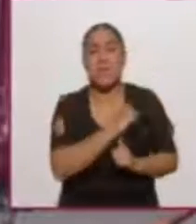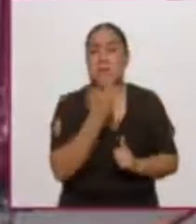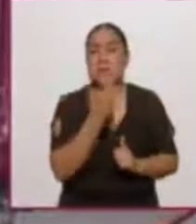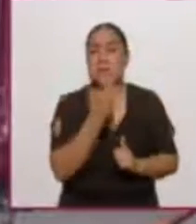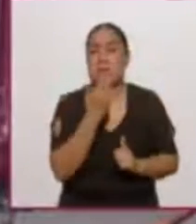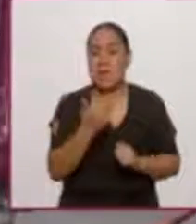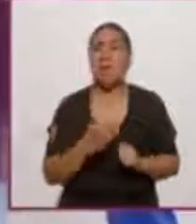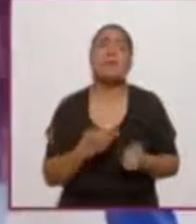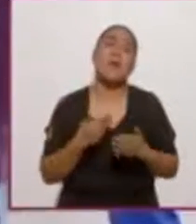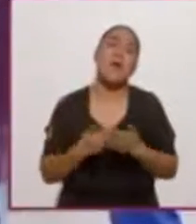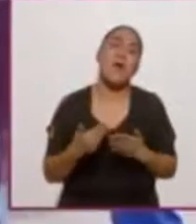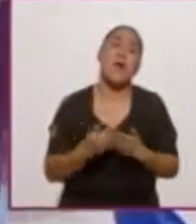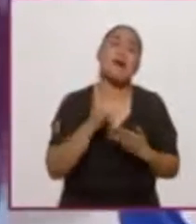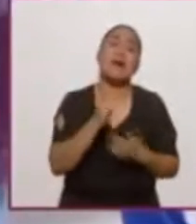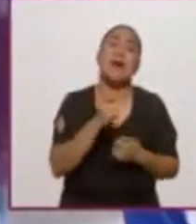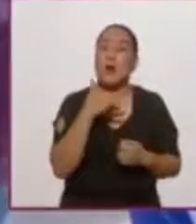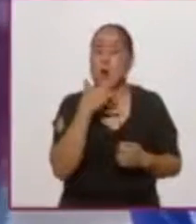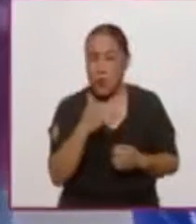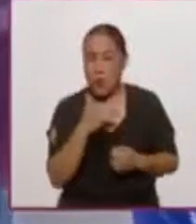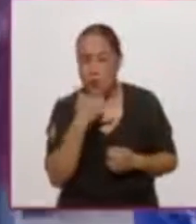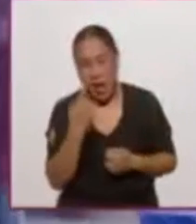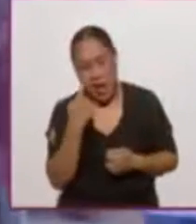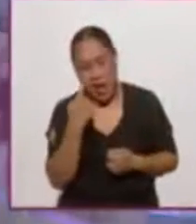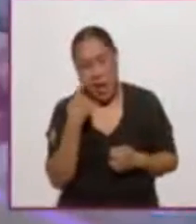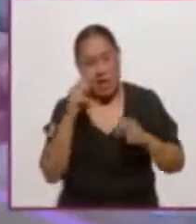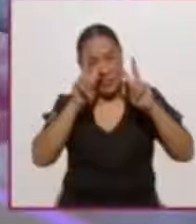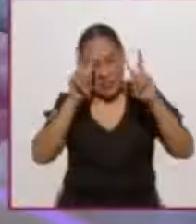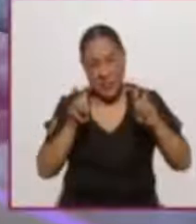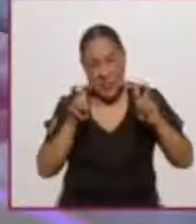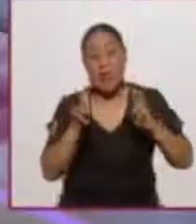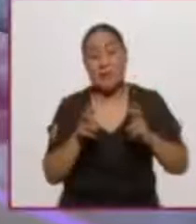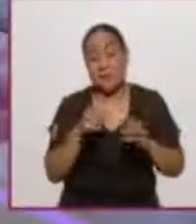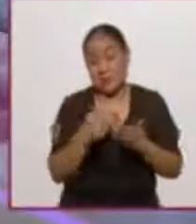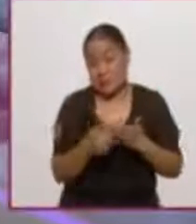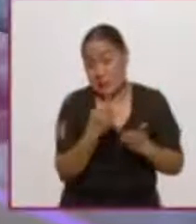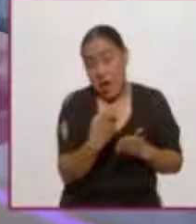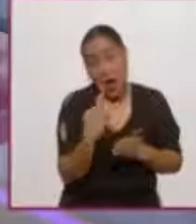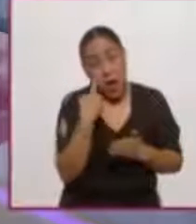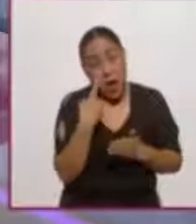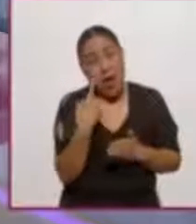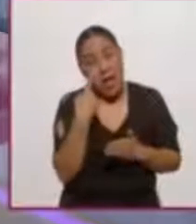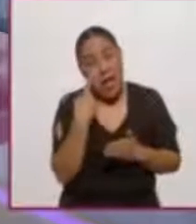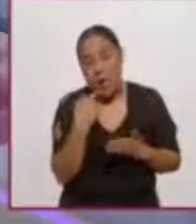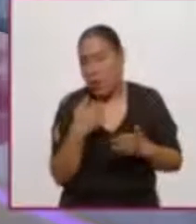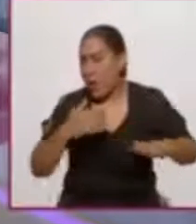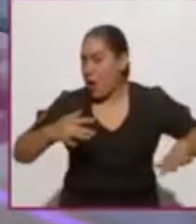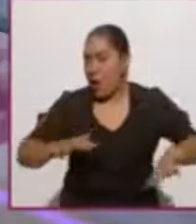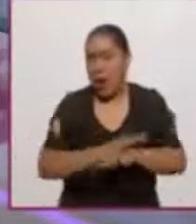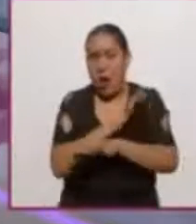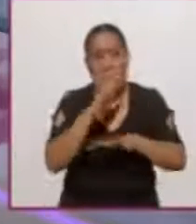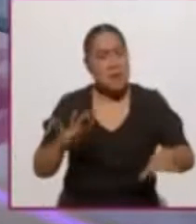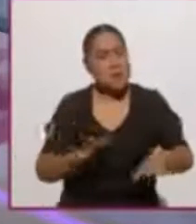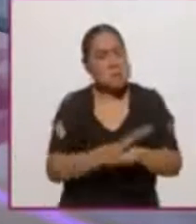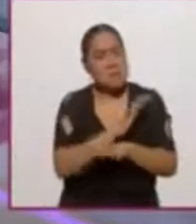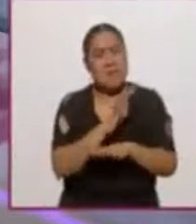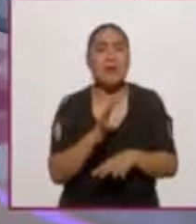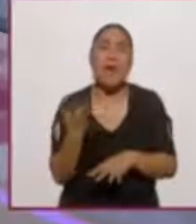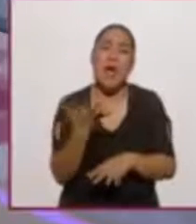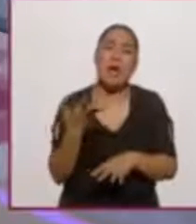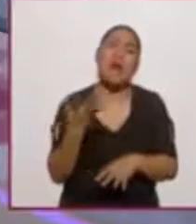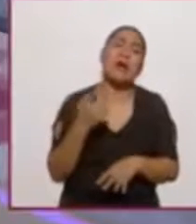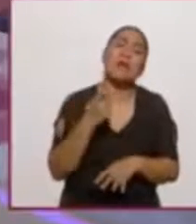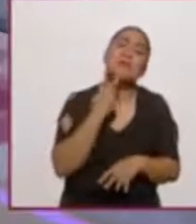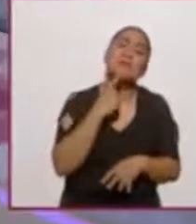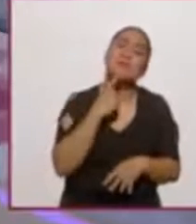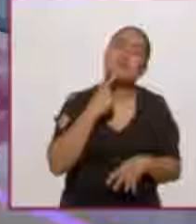tema de la corrupción, yo creo, Paco, también que ha sido uno de los emblemas de la Cuarta Transformación, una bandera política del